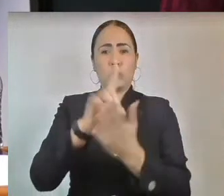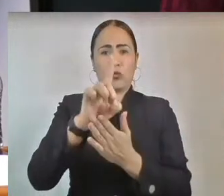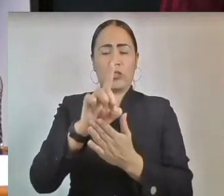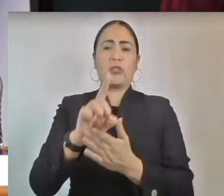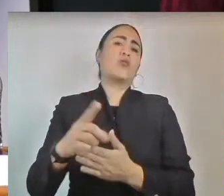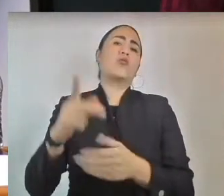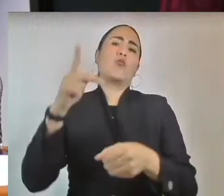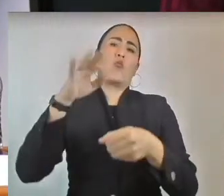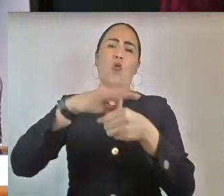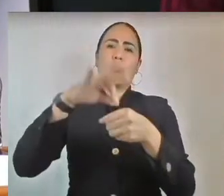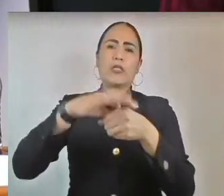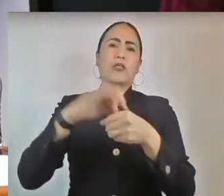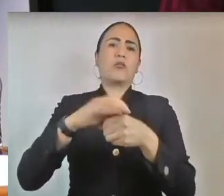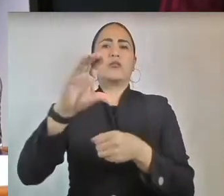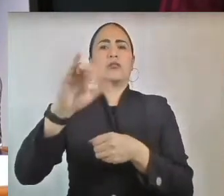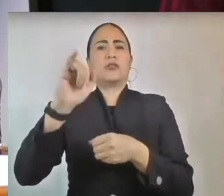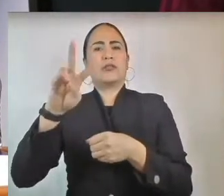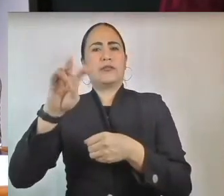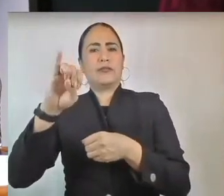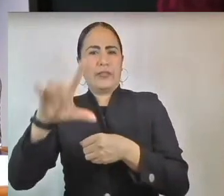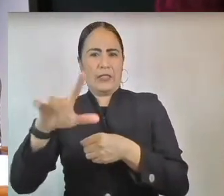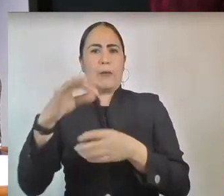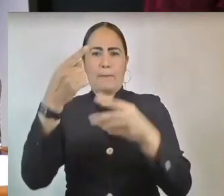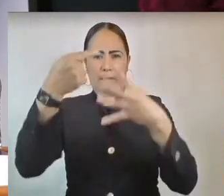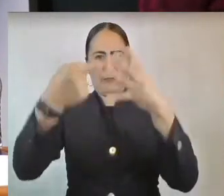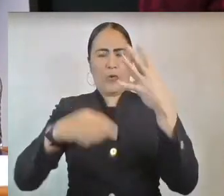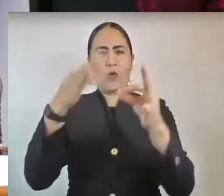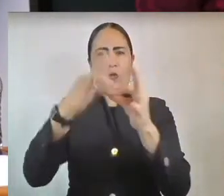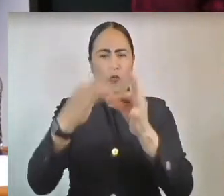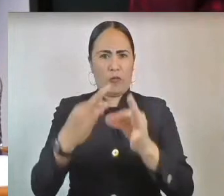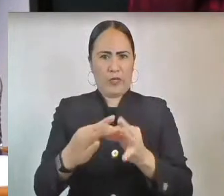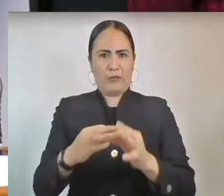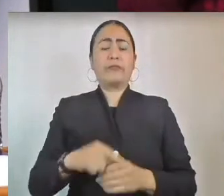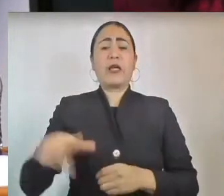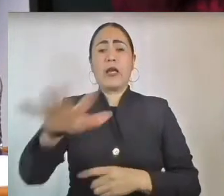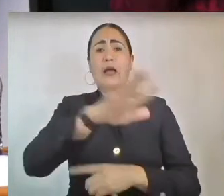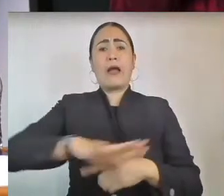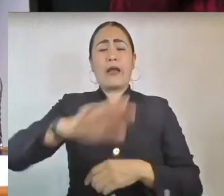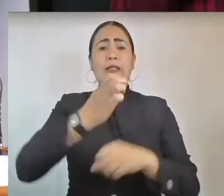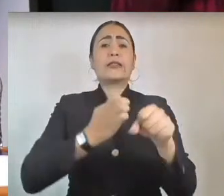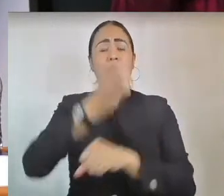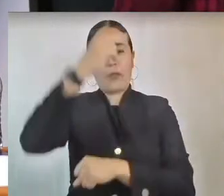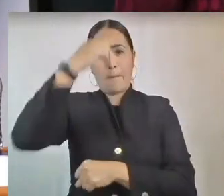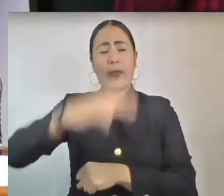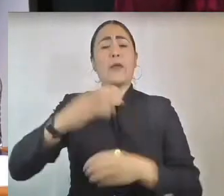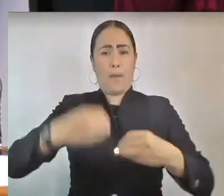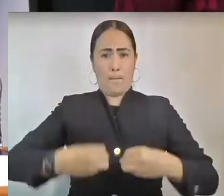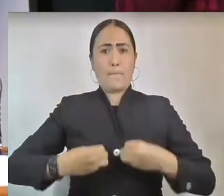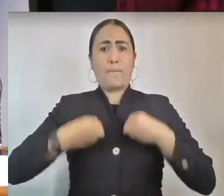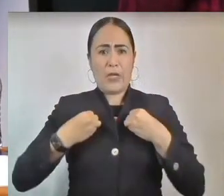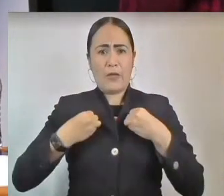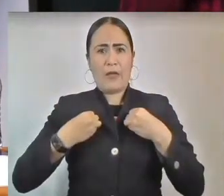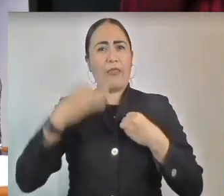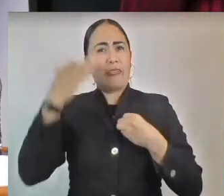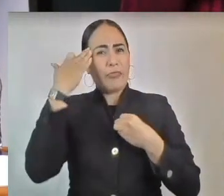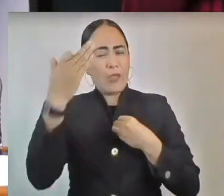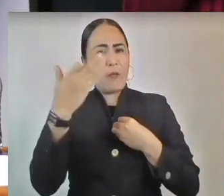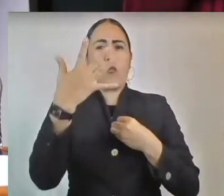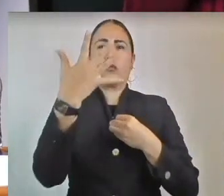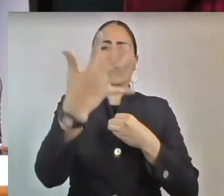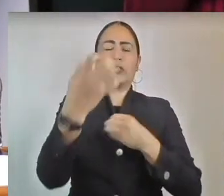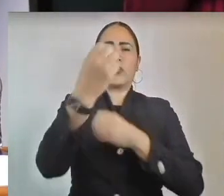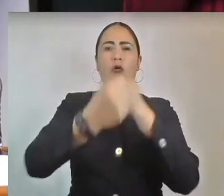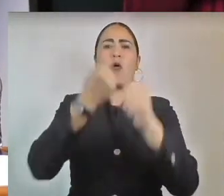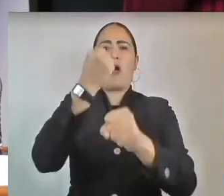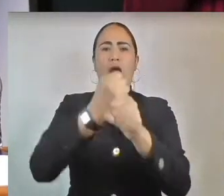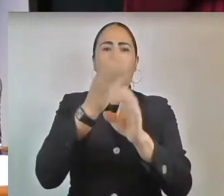y civiles. Dos, tener residencia efectiva en el territorio del Estado de México, no menor de cinco años anteriores